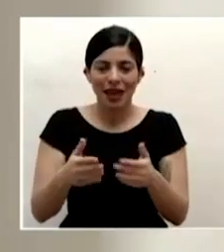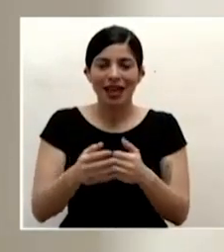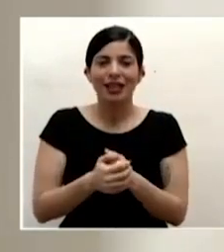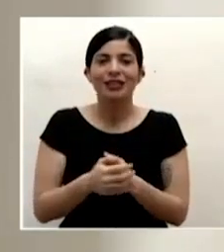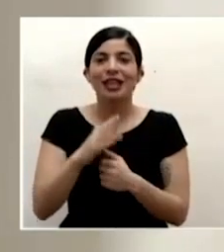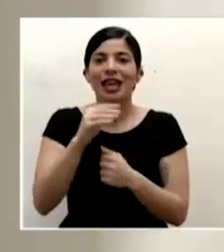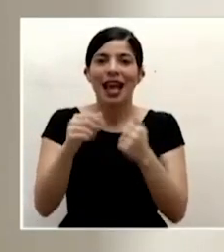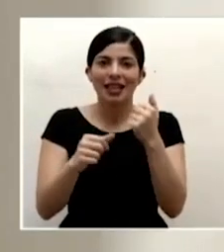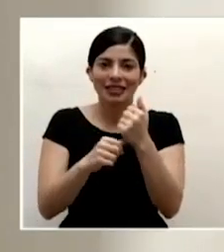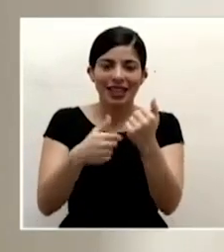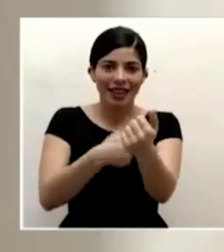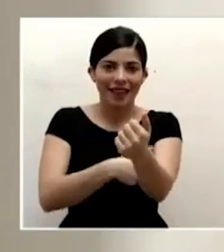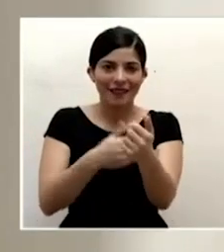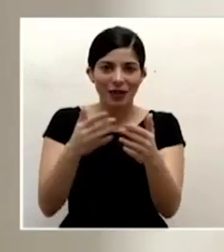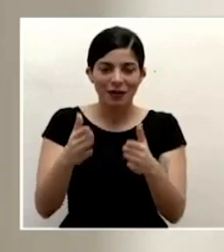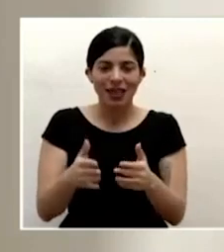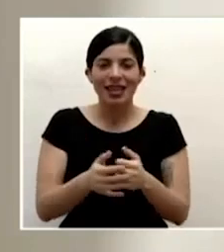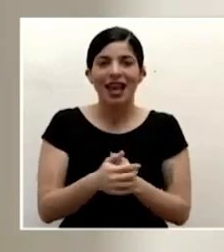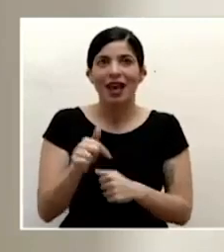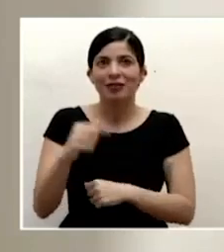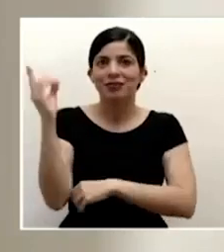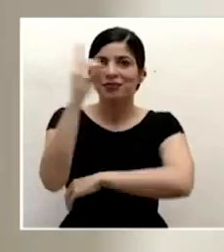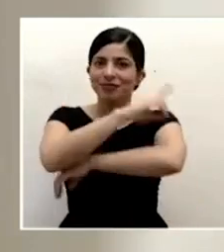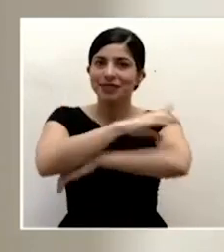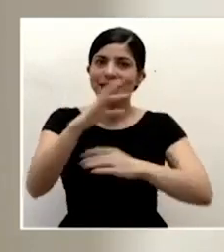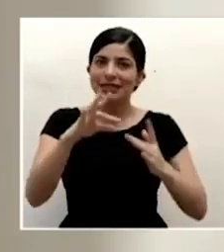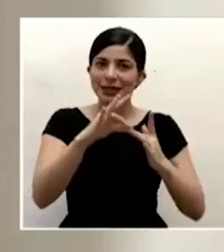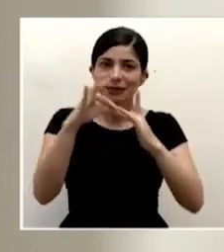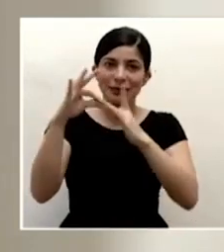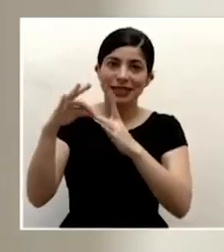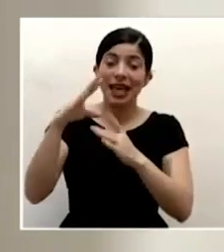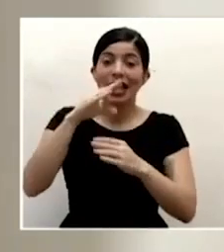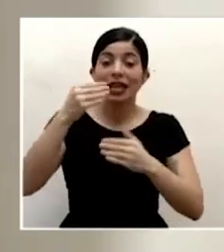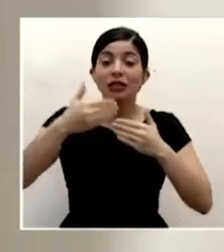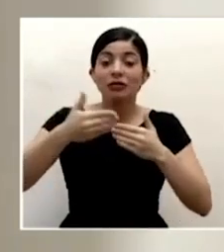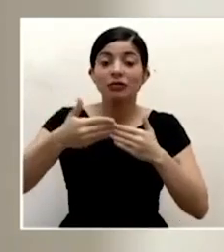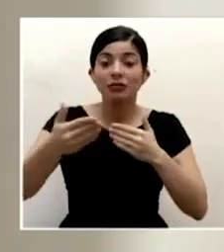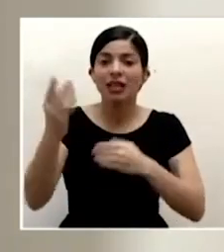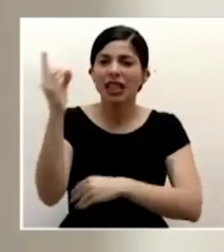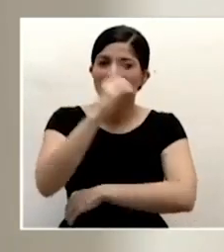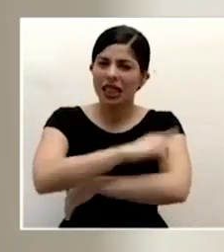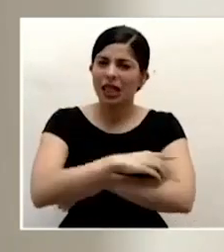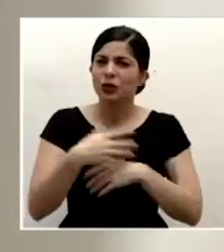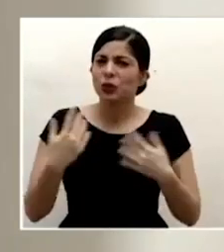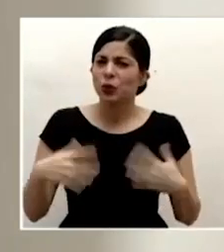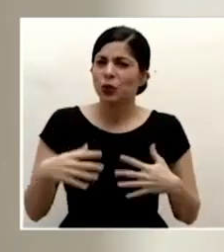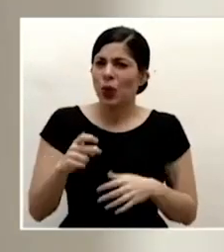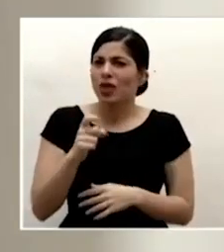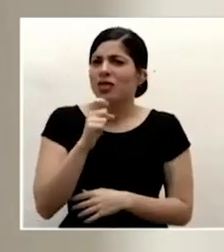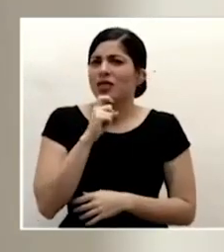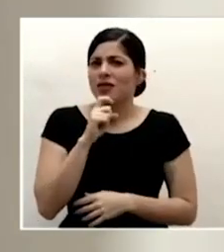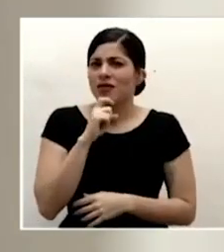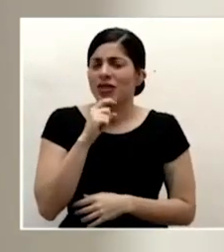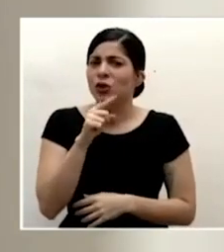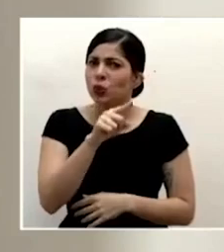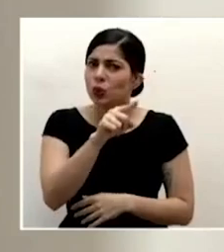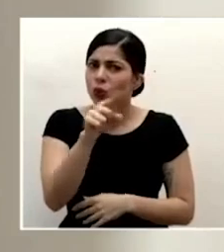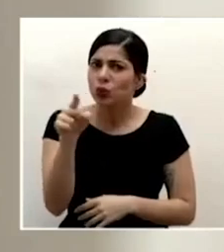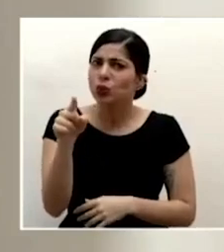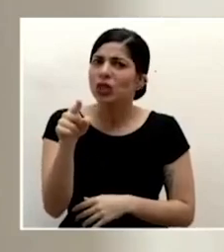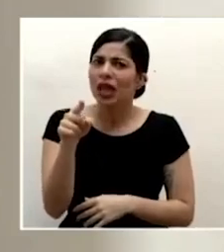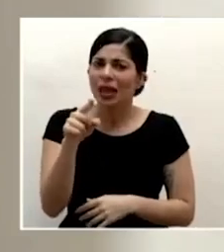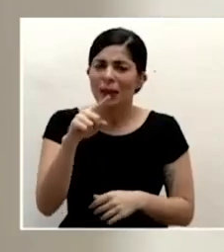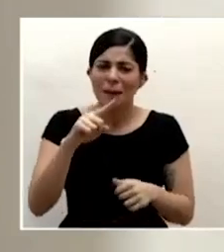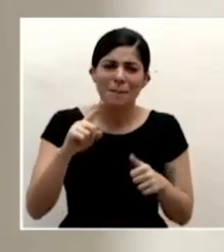en este día tan especial y en estos días tan difíciles en los cuales ustedes son la primera